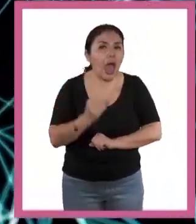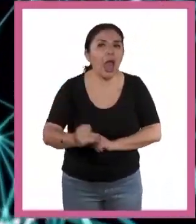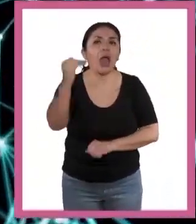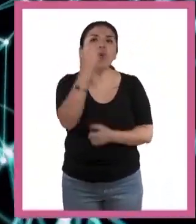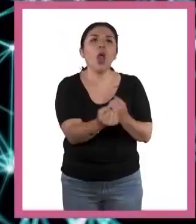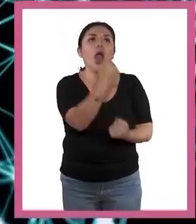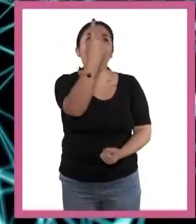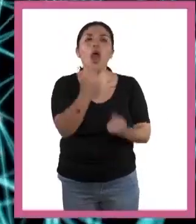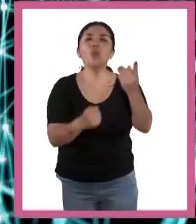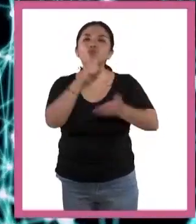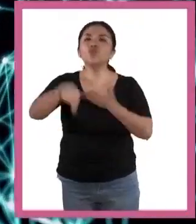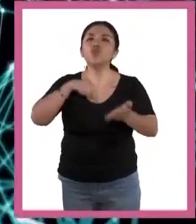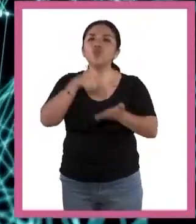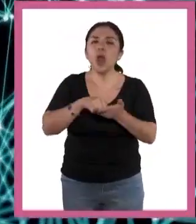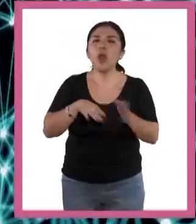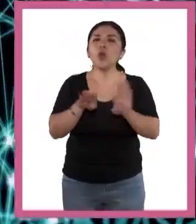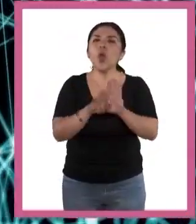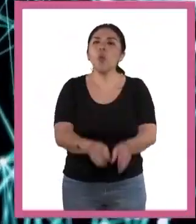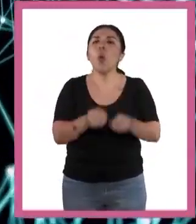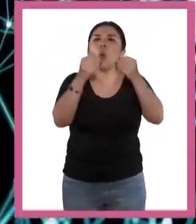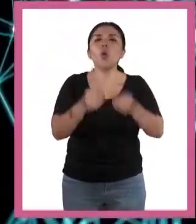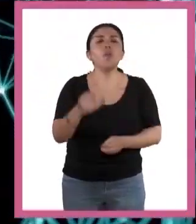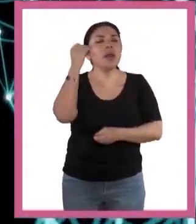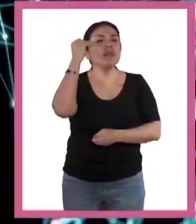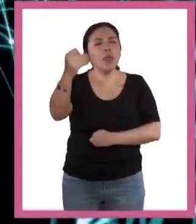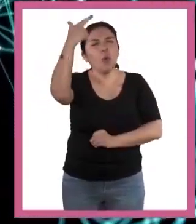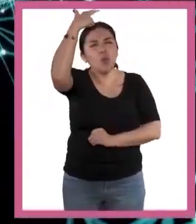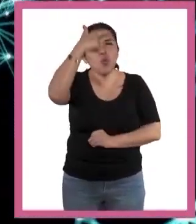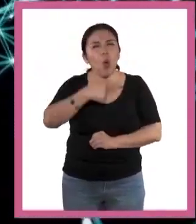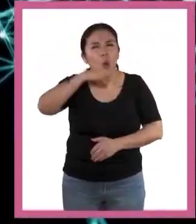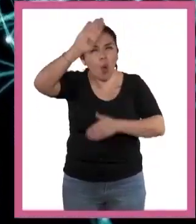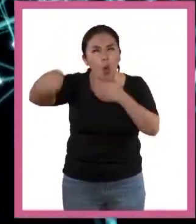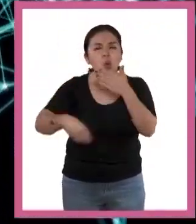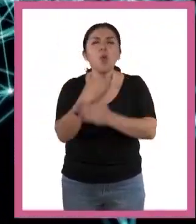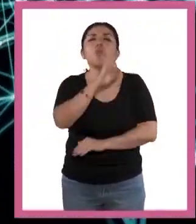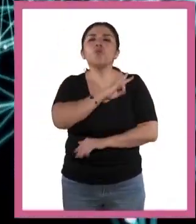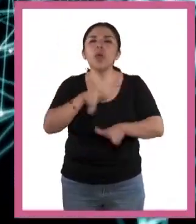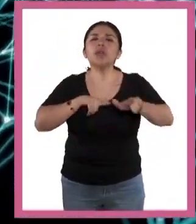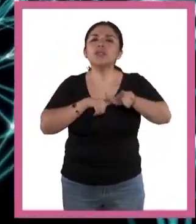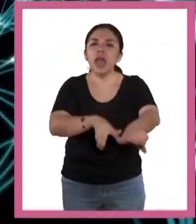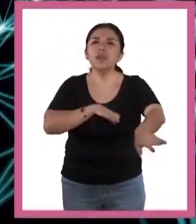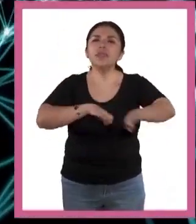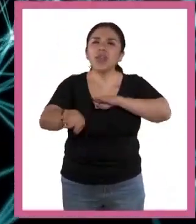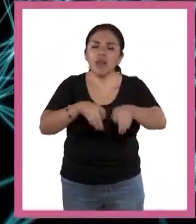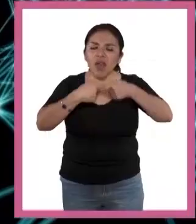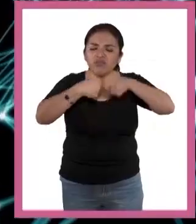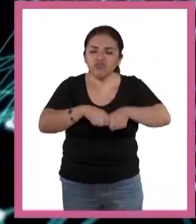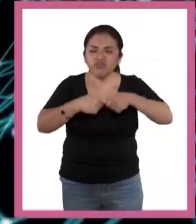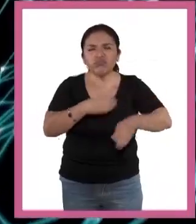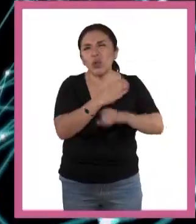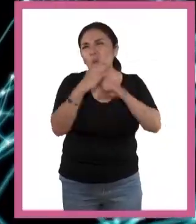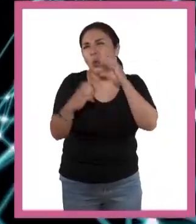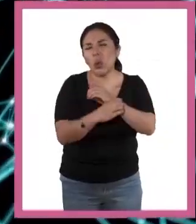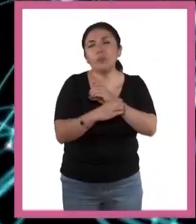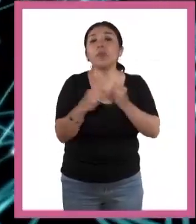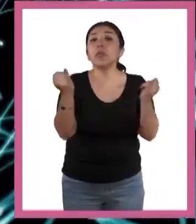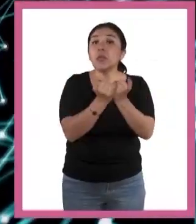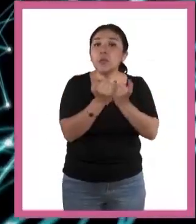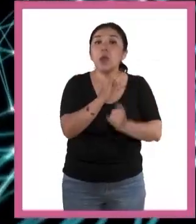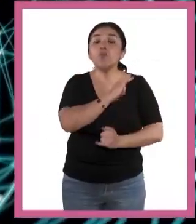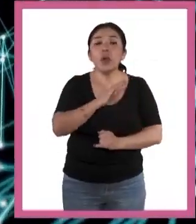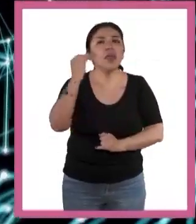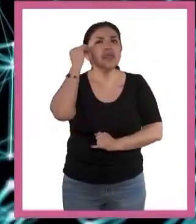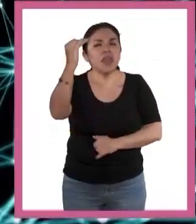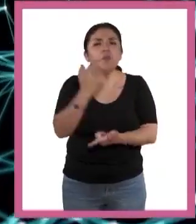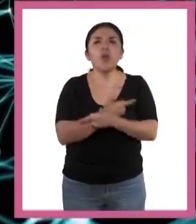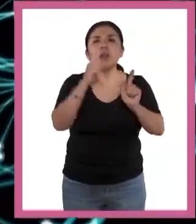en algunas locaciones y ocupar el tiempo de la noche para seguir elaborando otras cosas e, inclusive, para tener